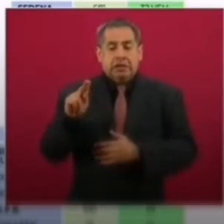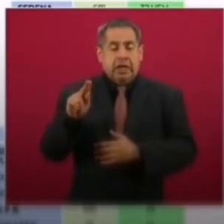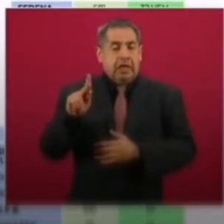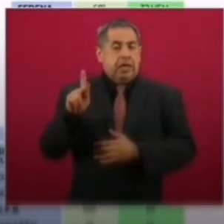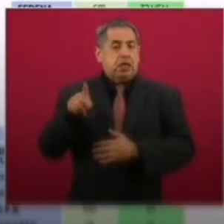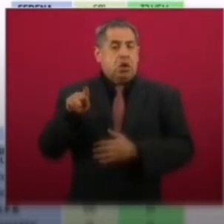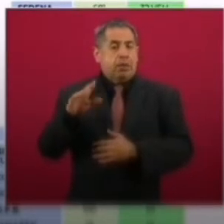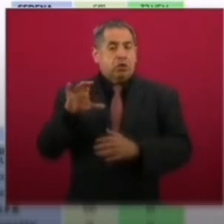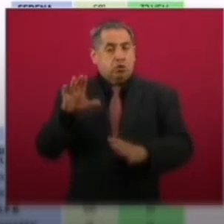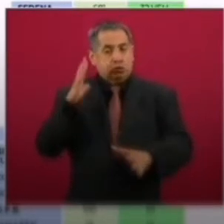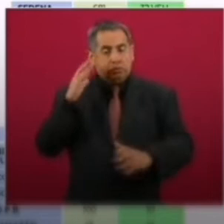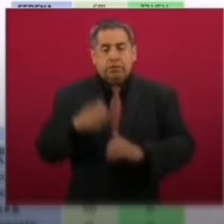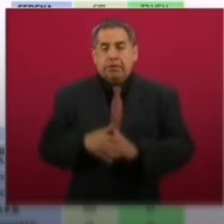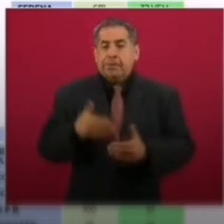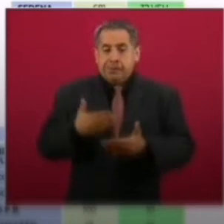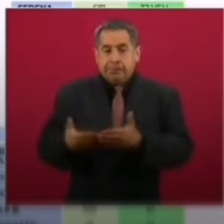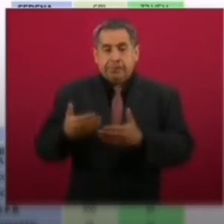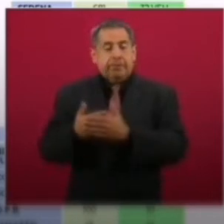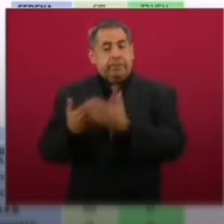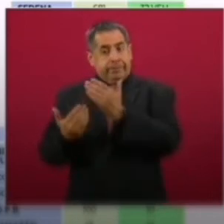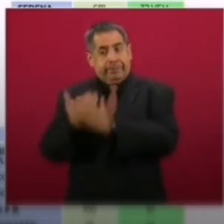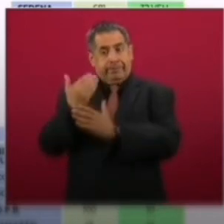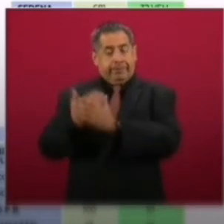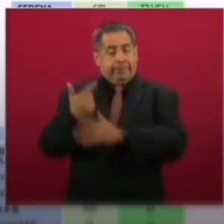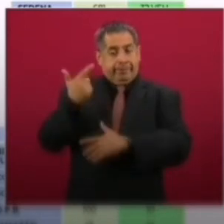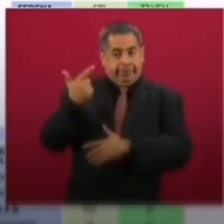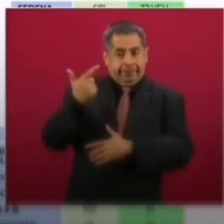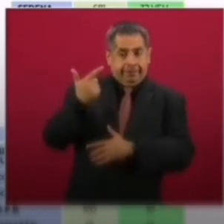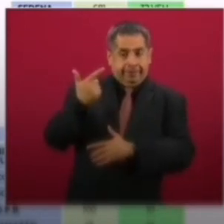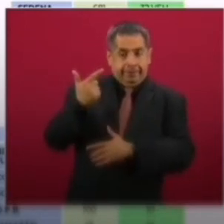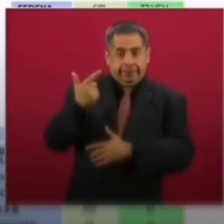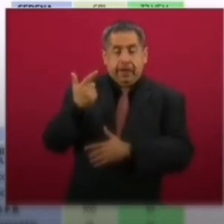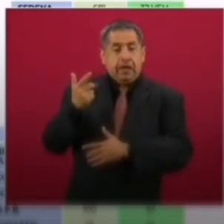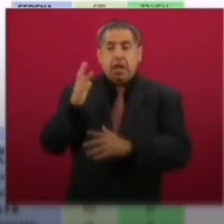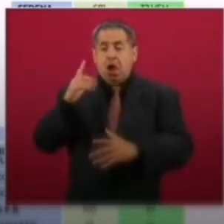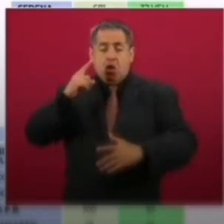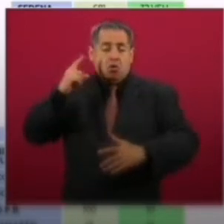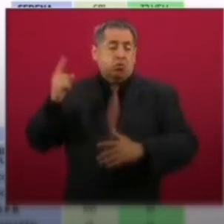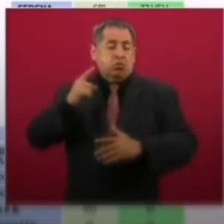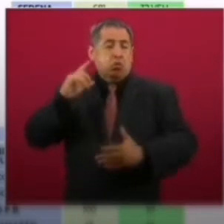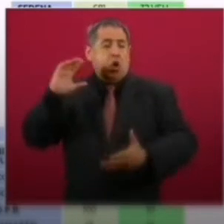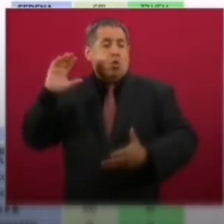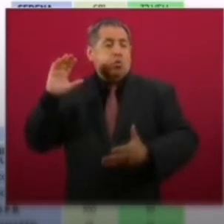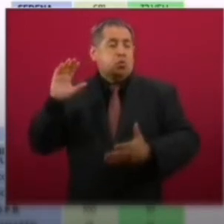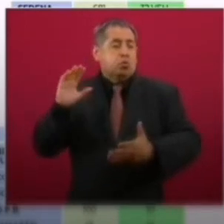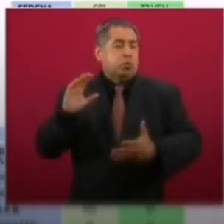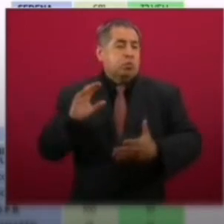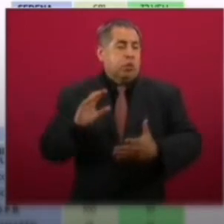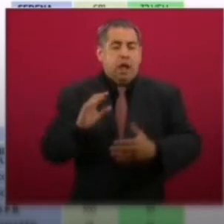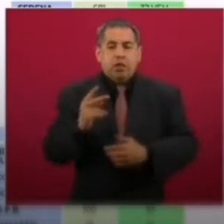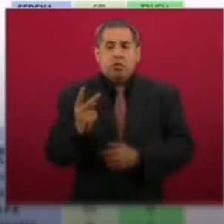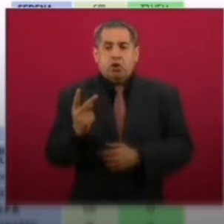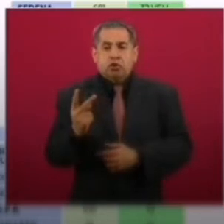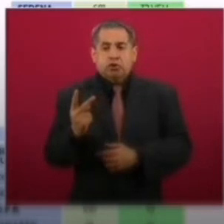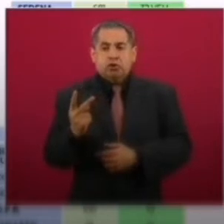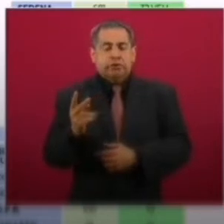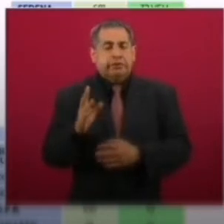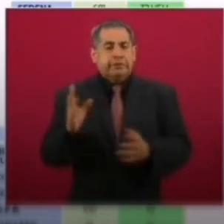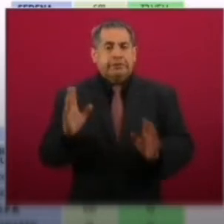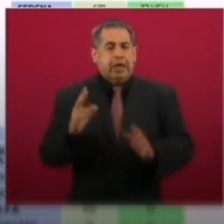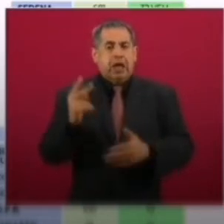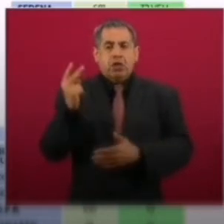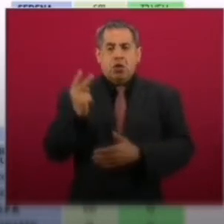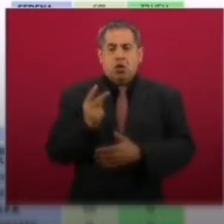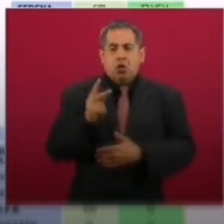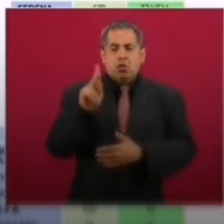hoy a las siete de la mañana se redujeron a categoría dos y